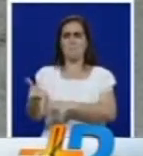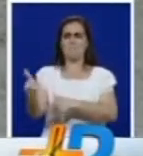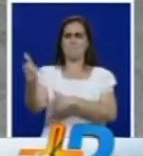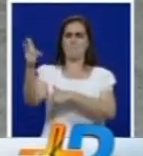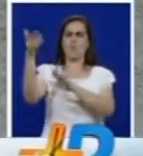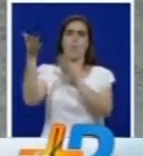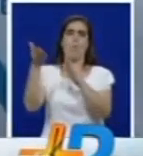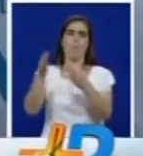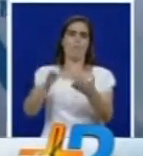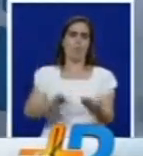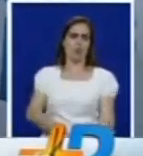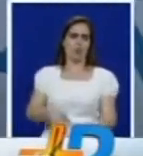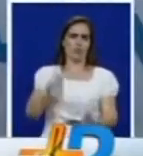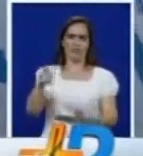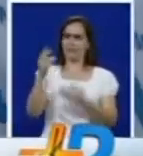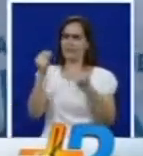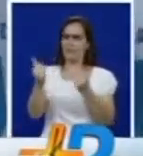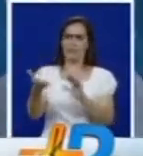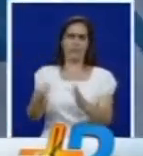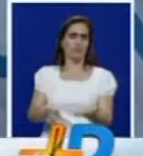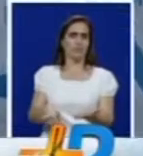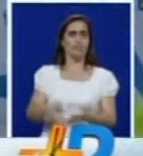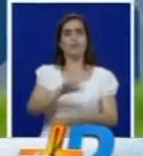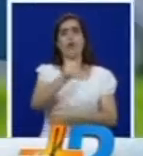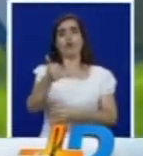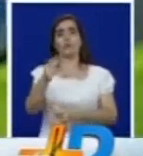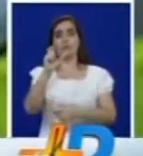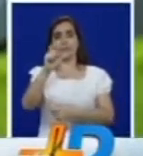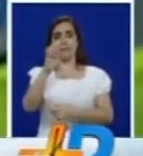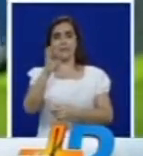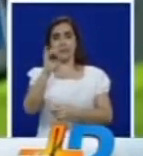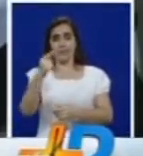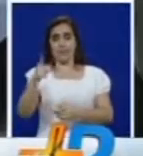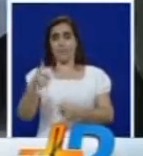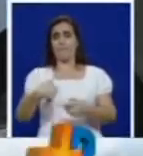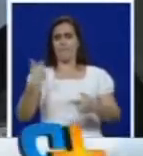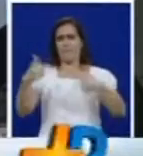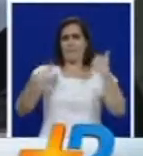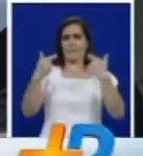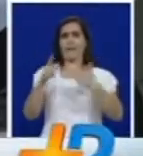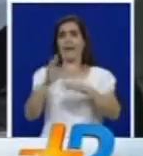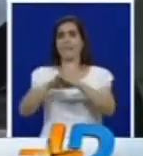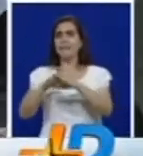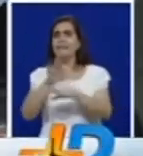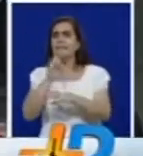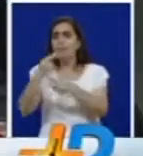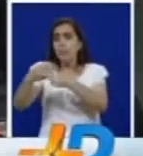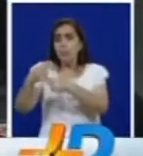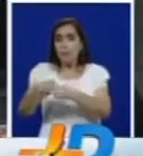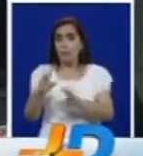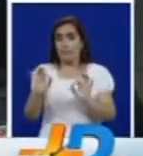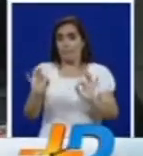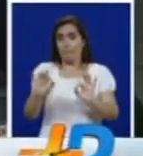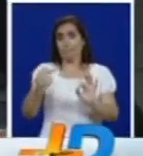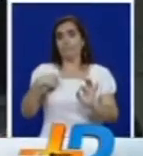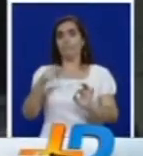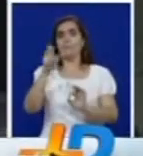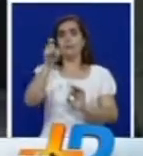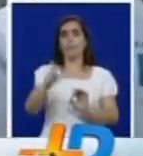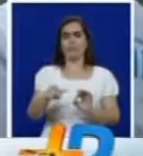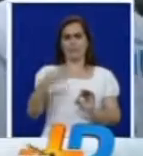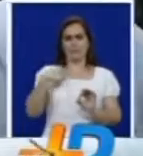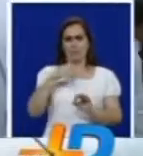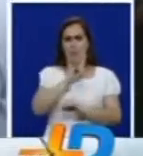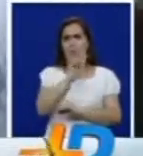fiscal 47 seccional, que murió instantáneamente. Mientras que los dos agentes del CTI, cuya identidad no ha sido suministrada, una funcionaria de la